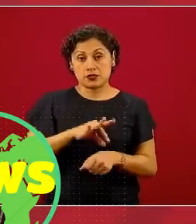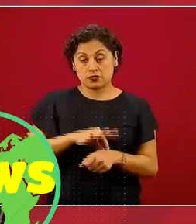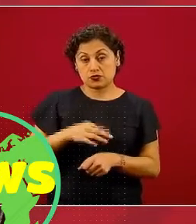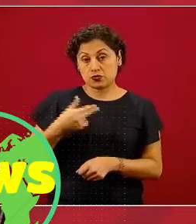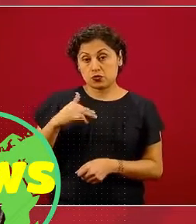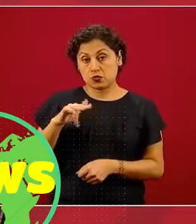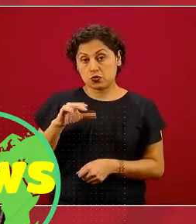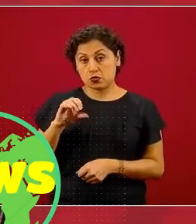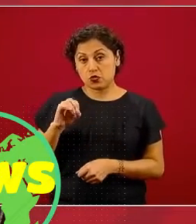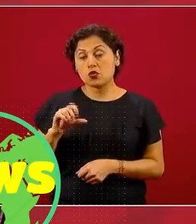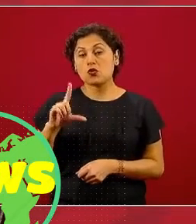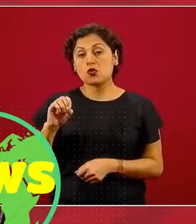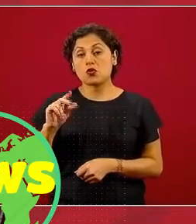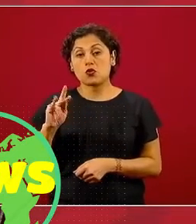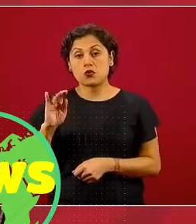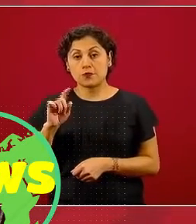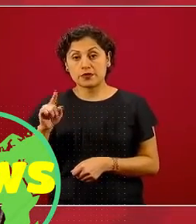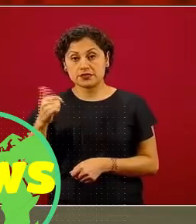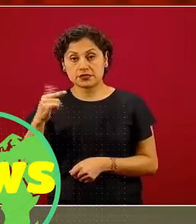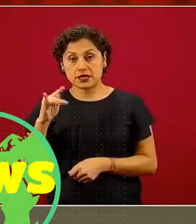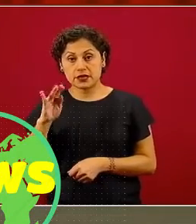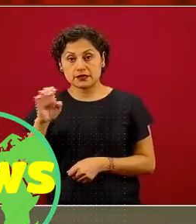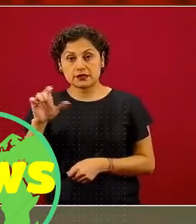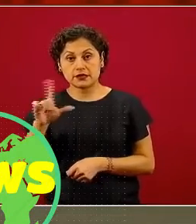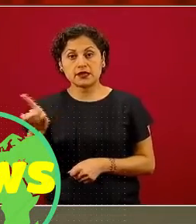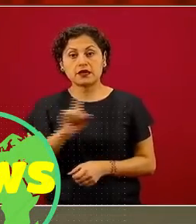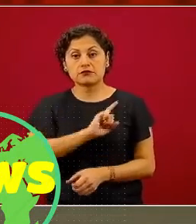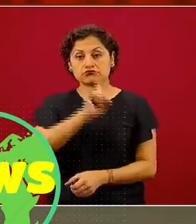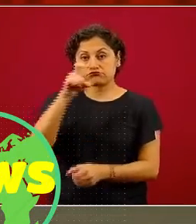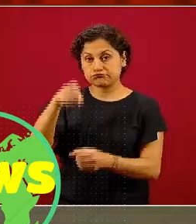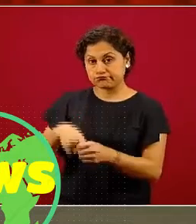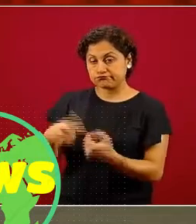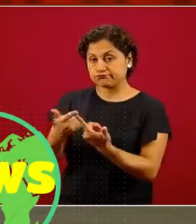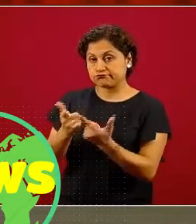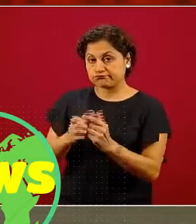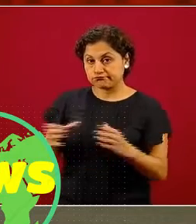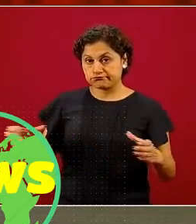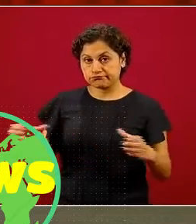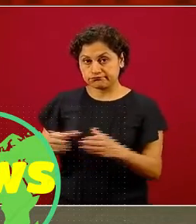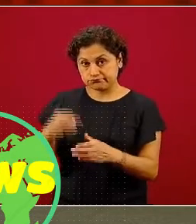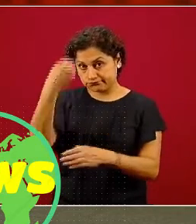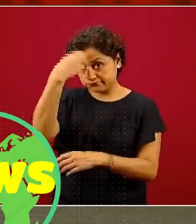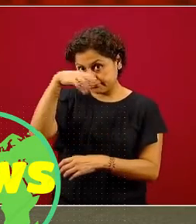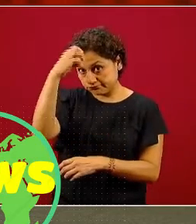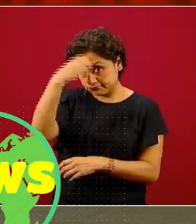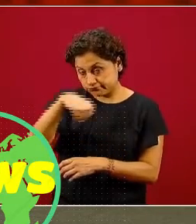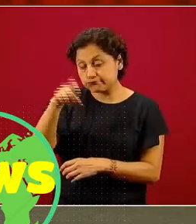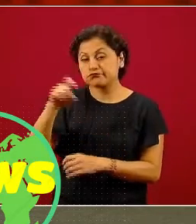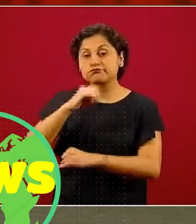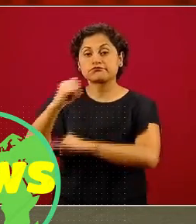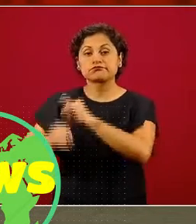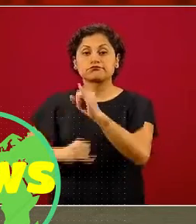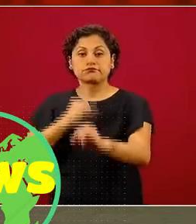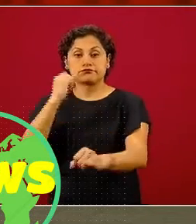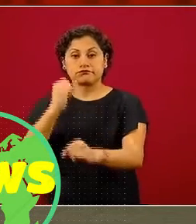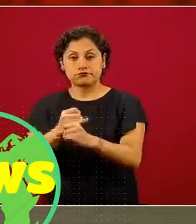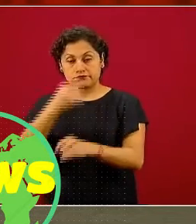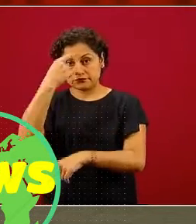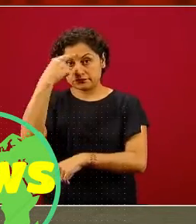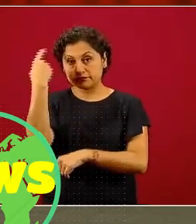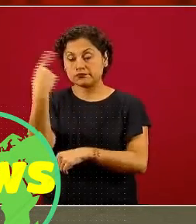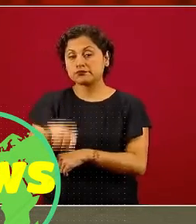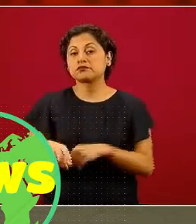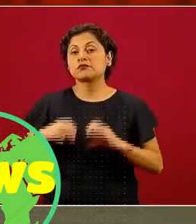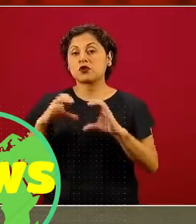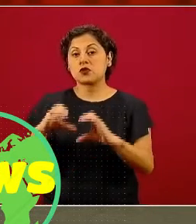a la lista de expertos internacionales en una capacidad específica que es epidemiología de las enfermedades